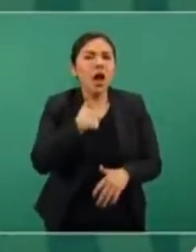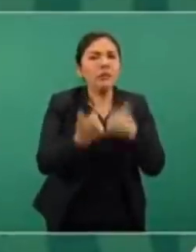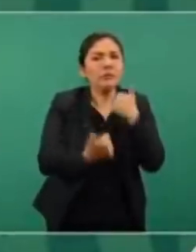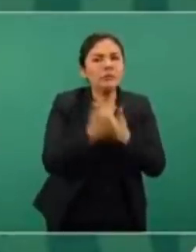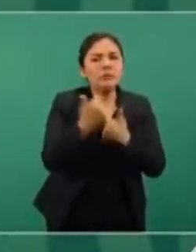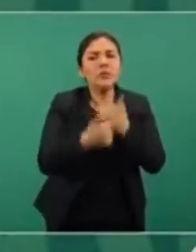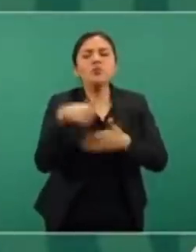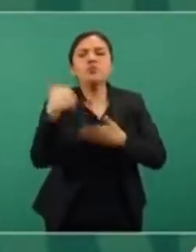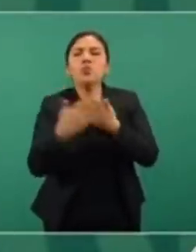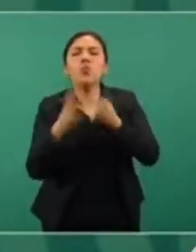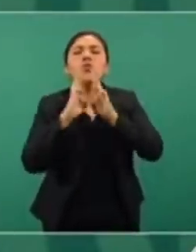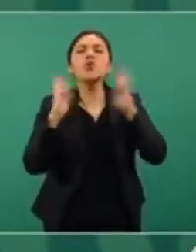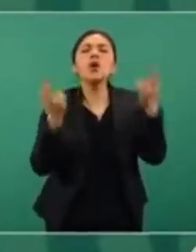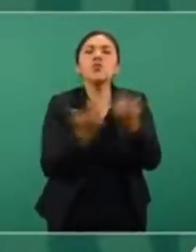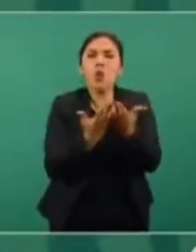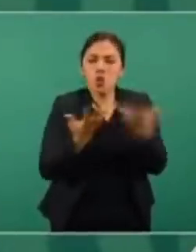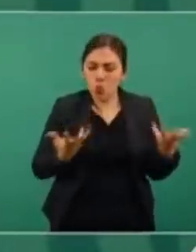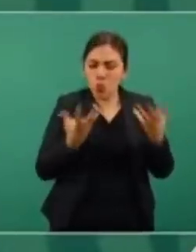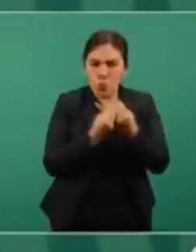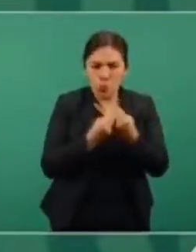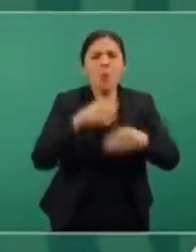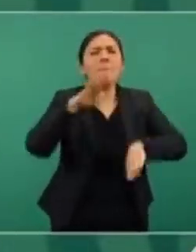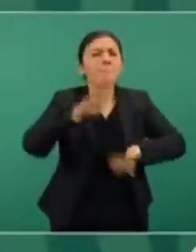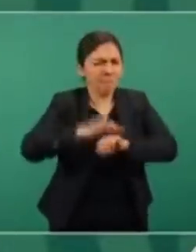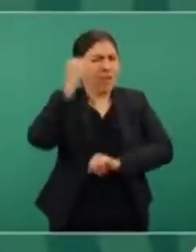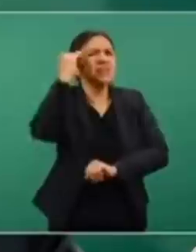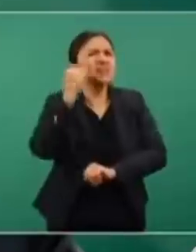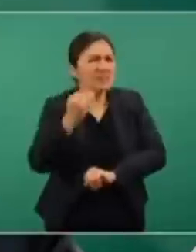reunión conjunta va a llevar tiempo